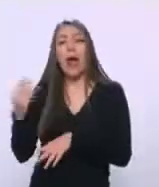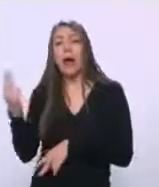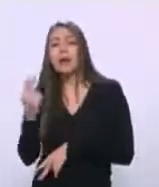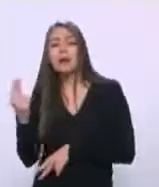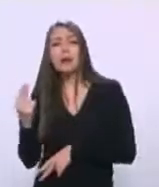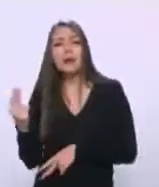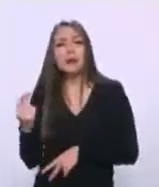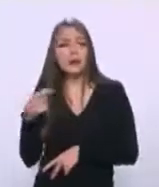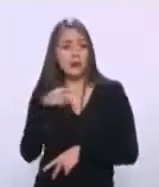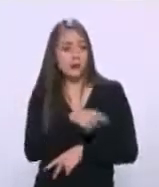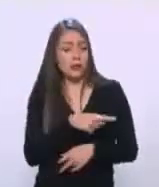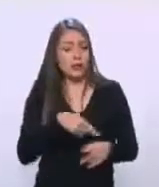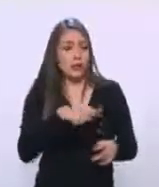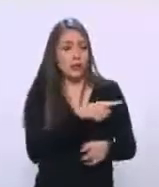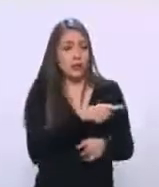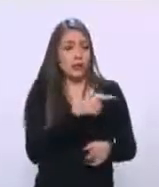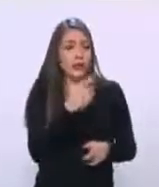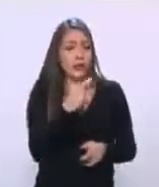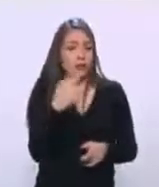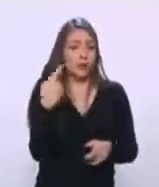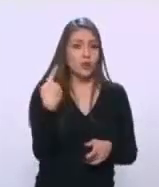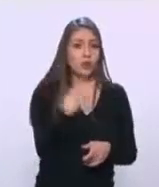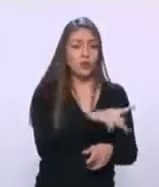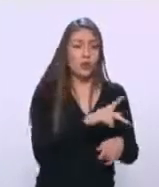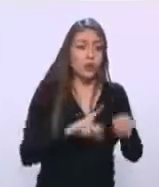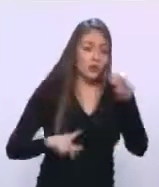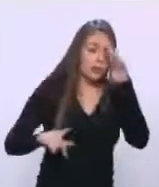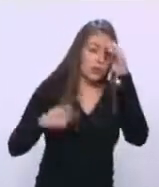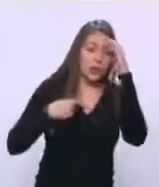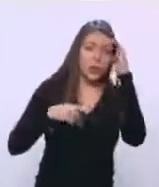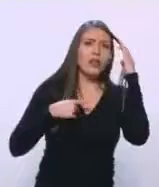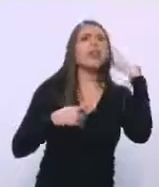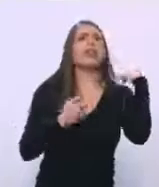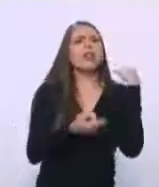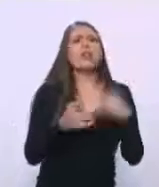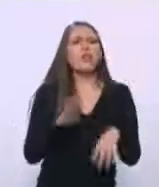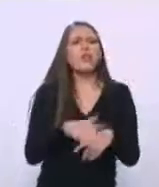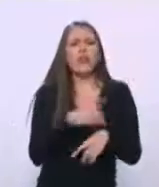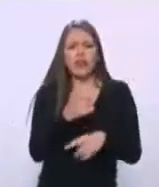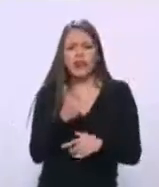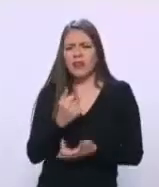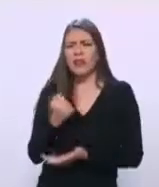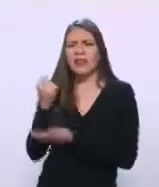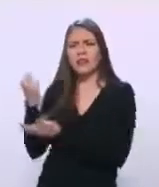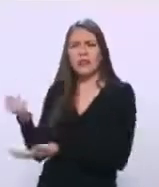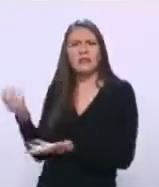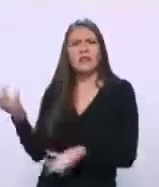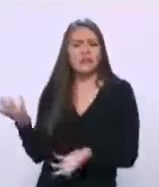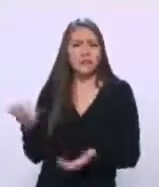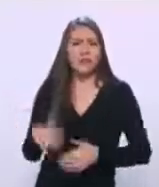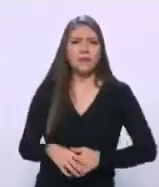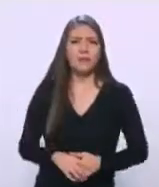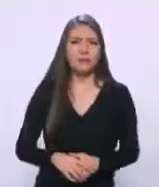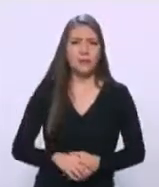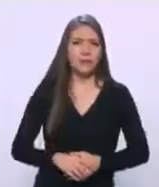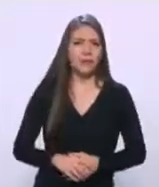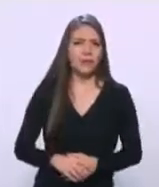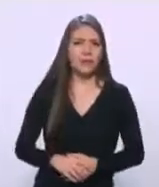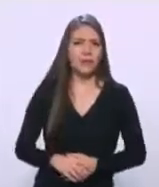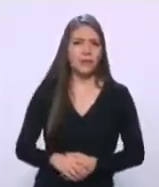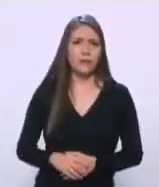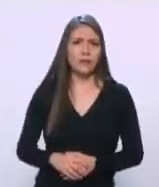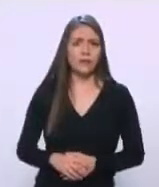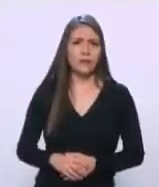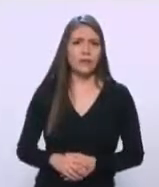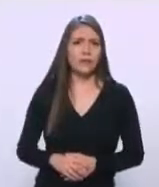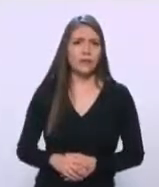interés de la nación estos estudios? ¿En qué consisten? ¿A quién le sirven? ¿Por qué se los dieron? No, hombre, era broma